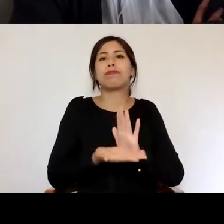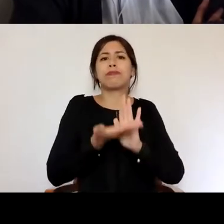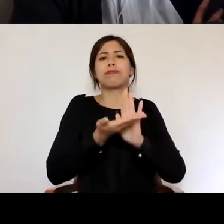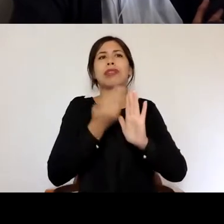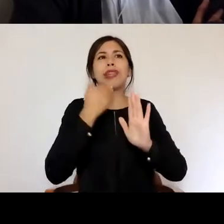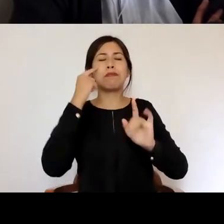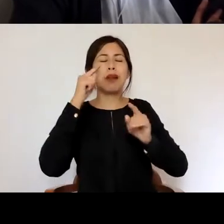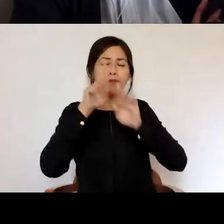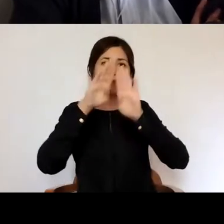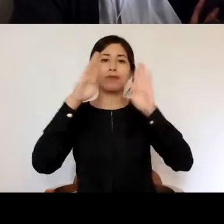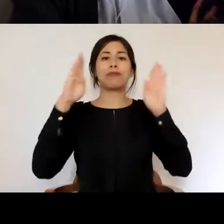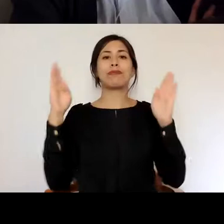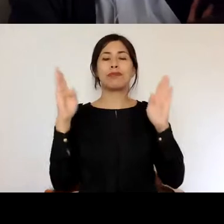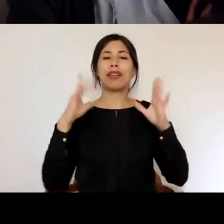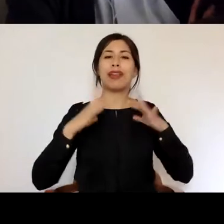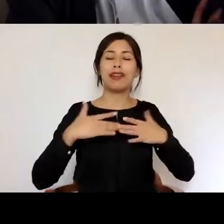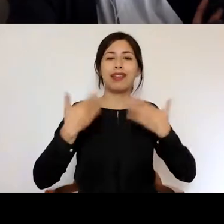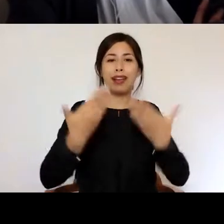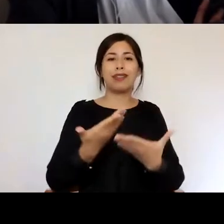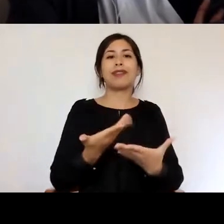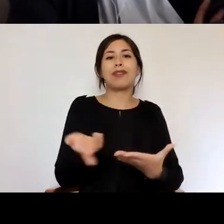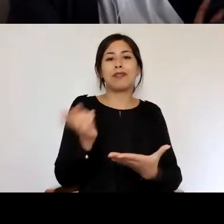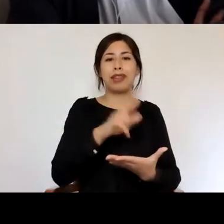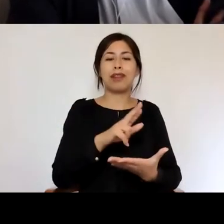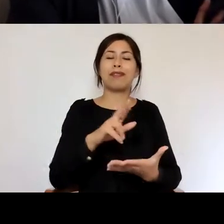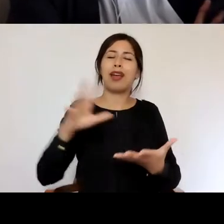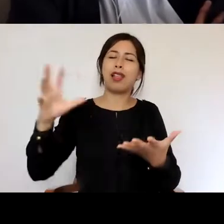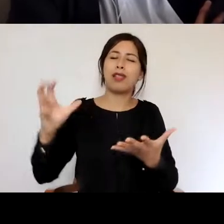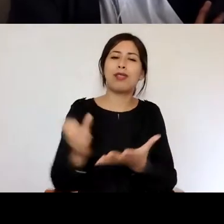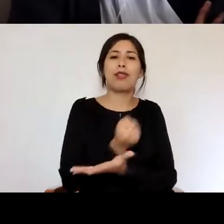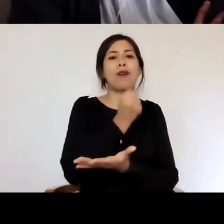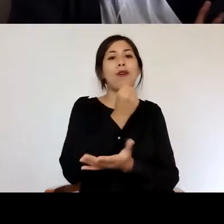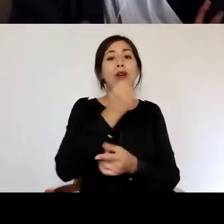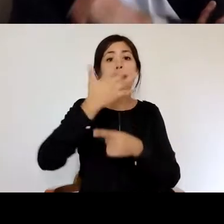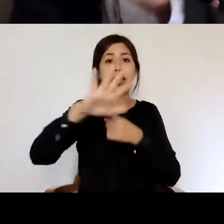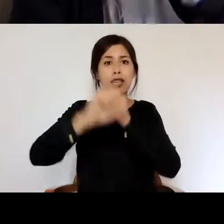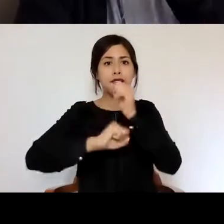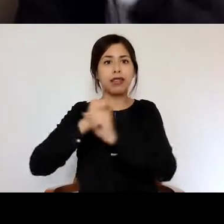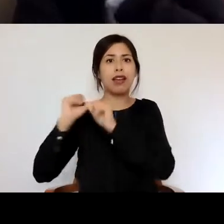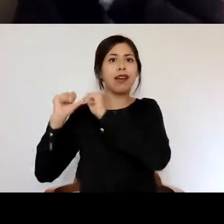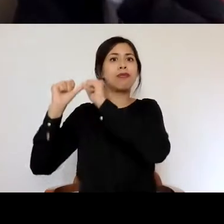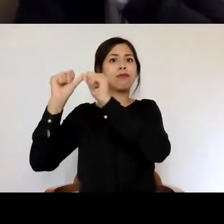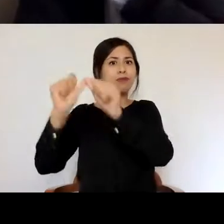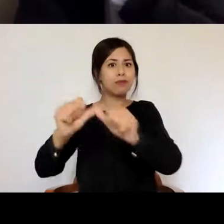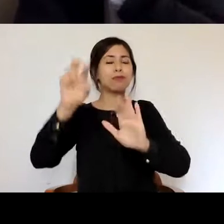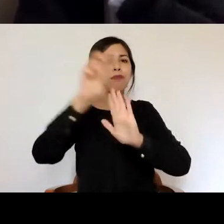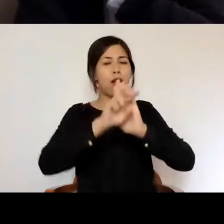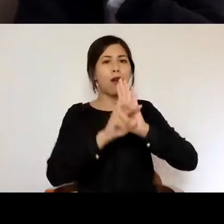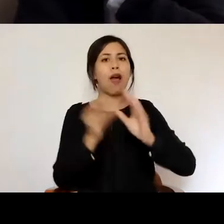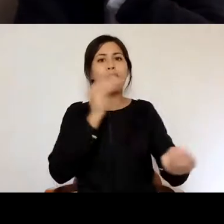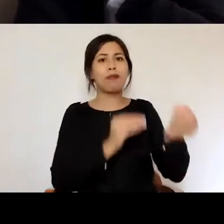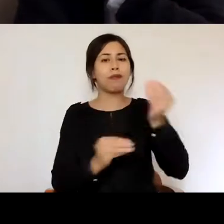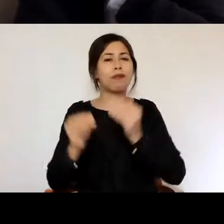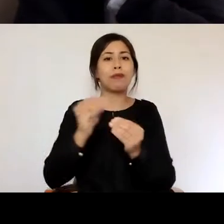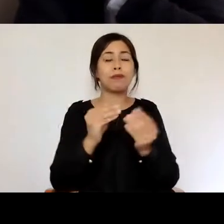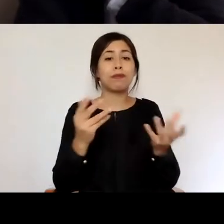felicitaciones de nuevo y un gran logro tener 15 años de un proyecto que ya lo va